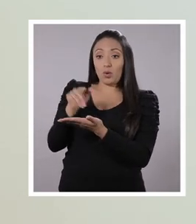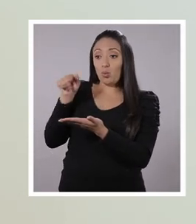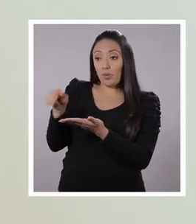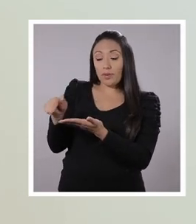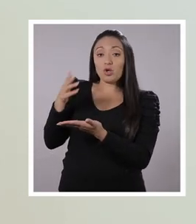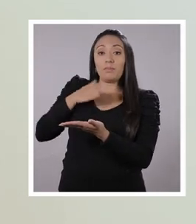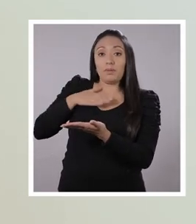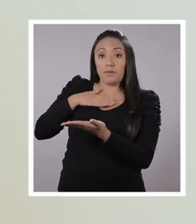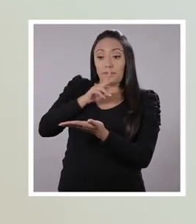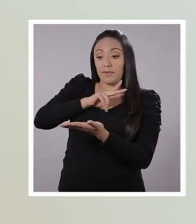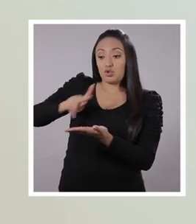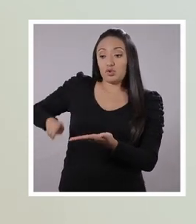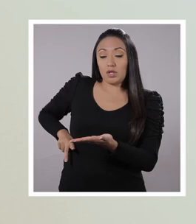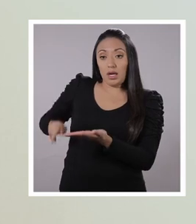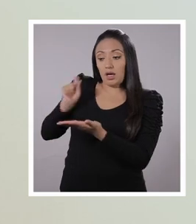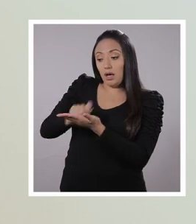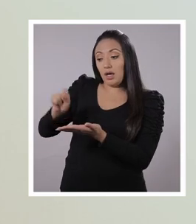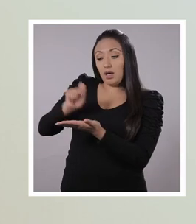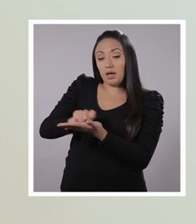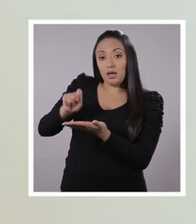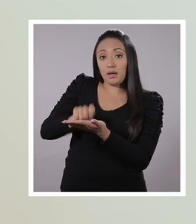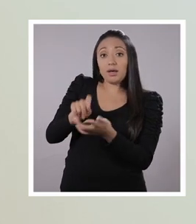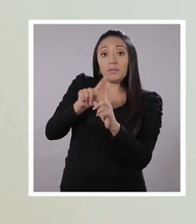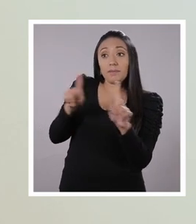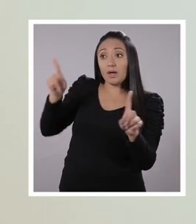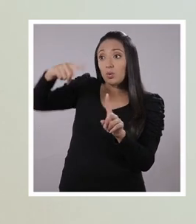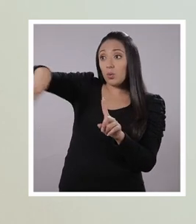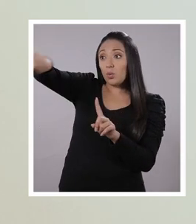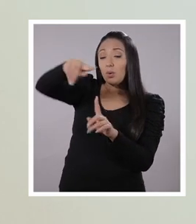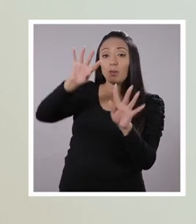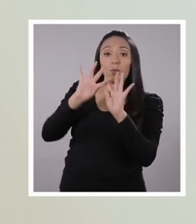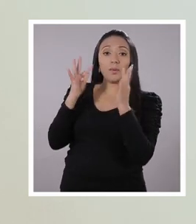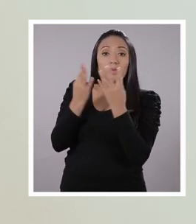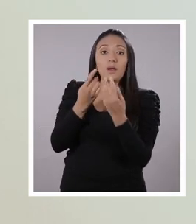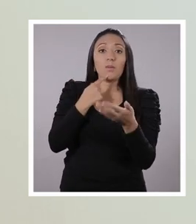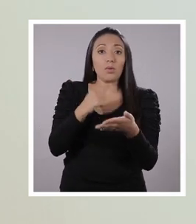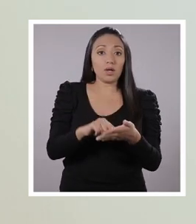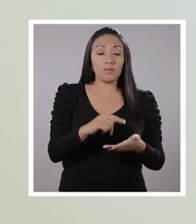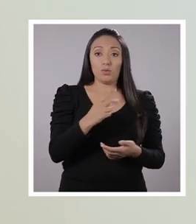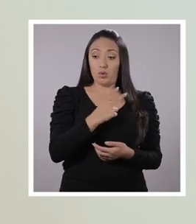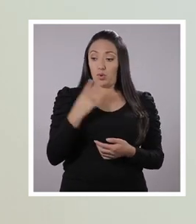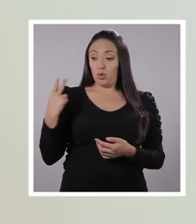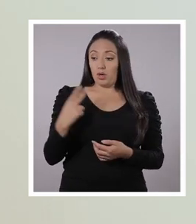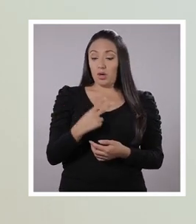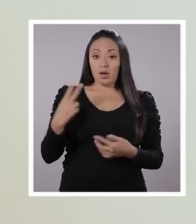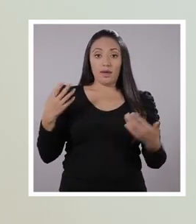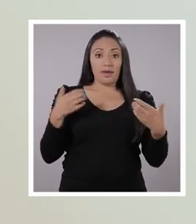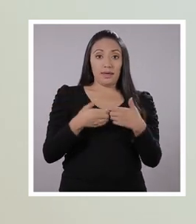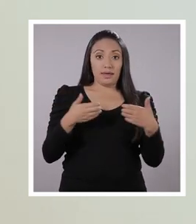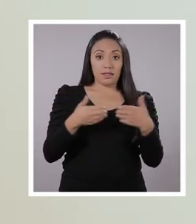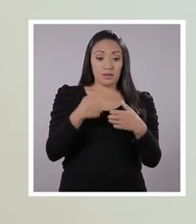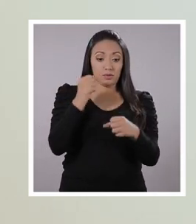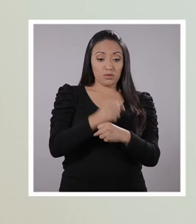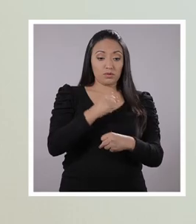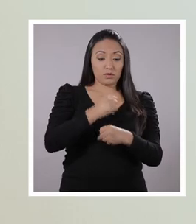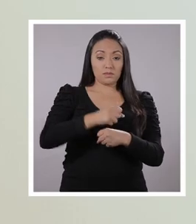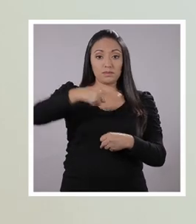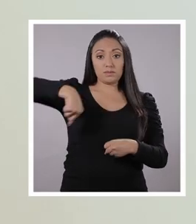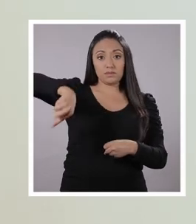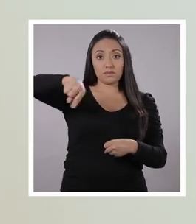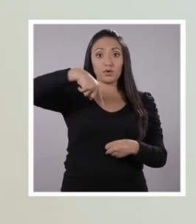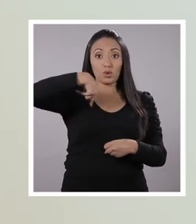nuestros compromisos, pero ahora podemos incluir acuerdos o compromisos en familia. Por ejemplo, Pancho y yo somos un equipo.